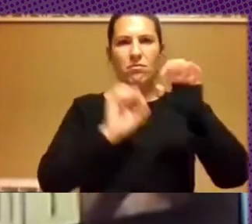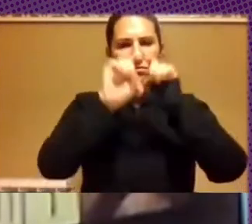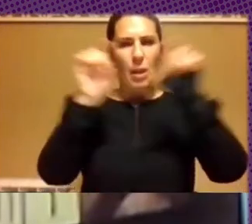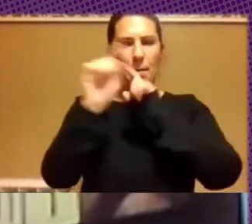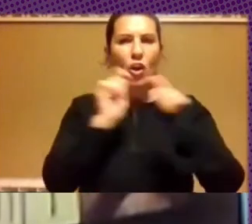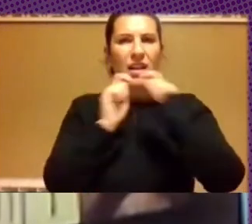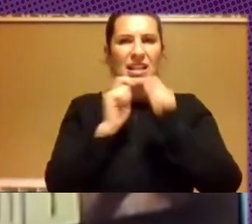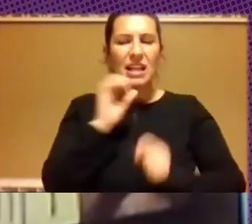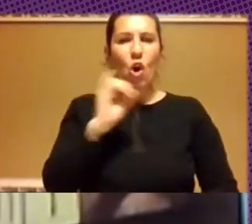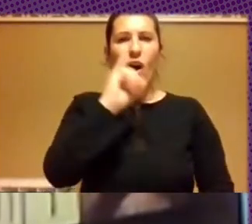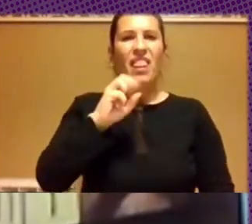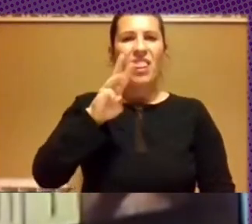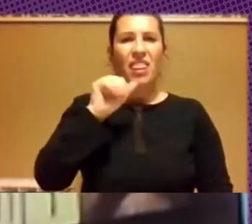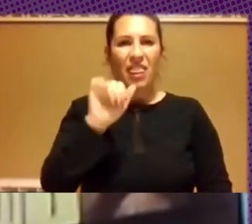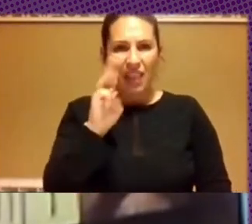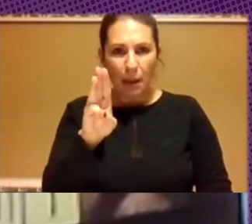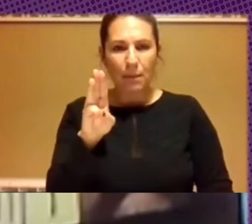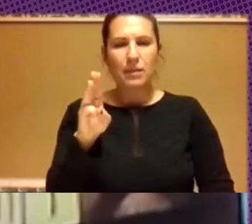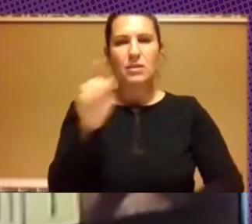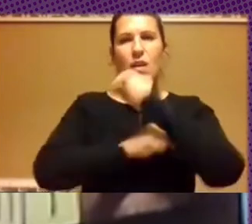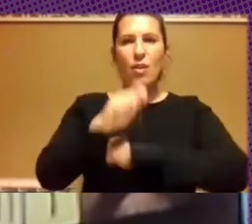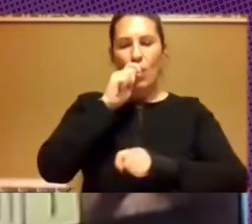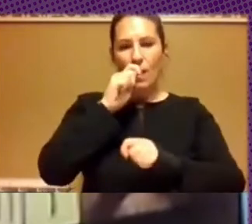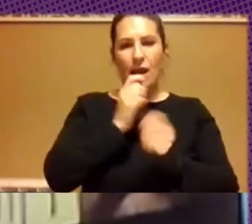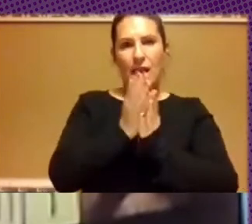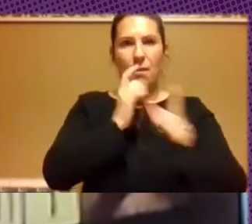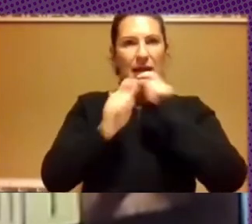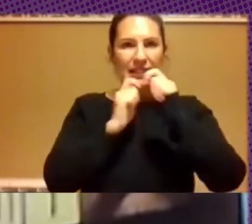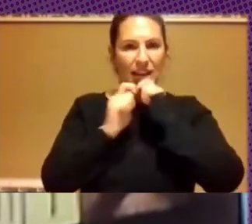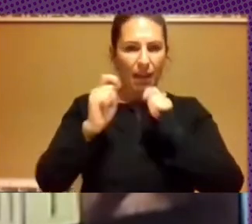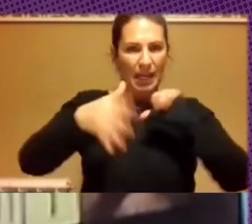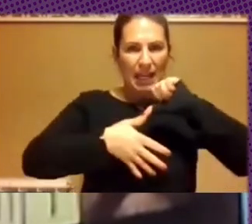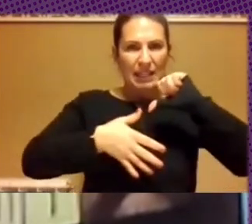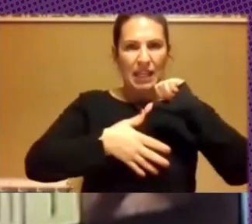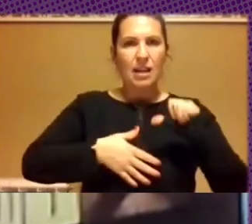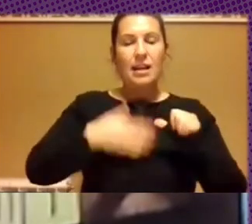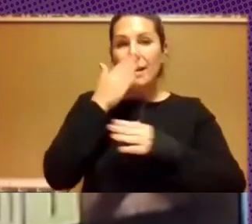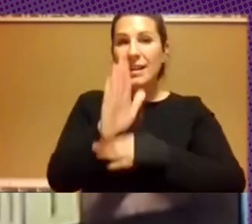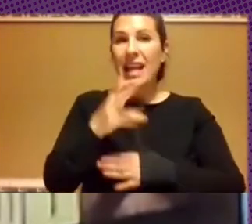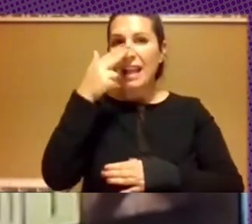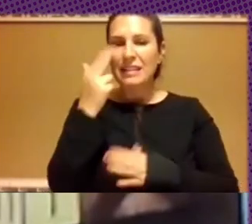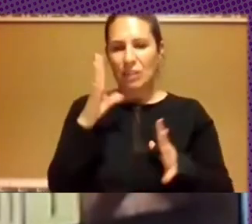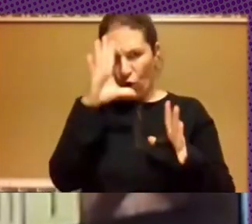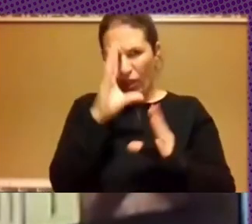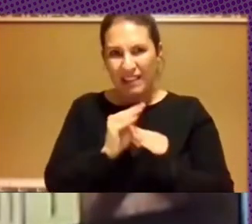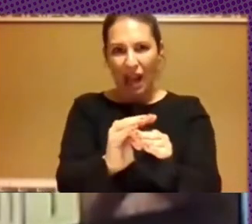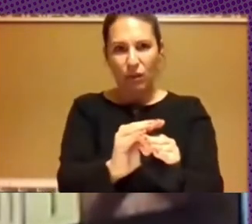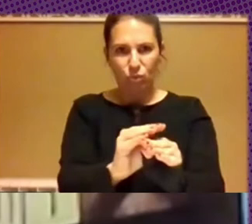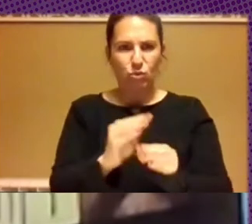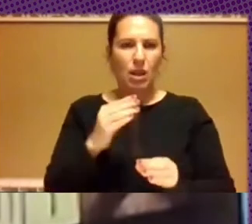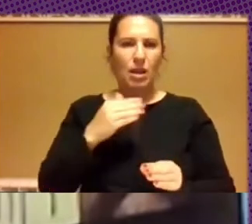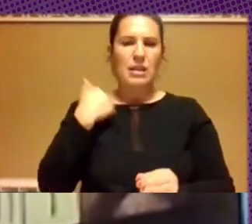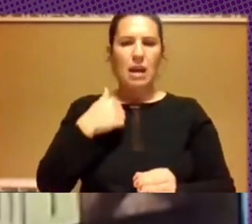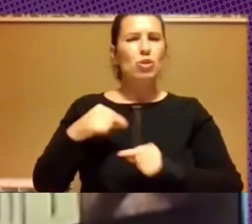de la CIP, la Sociedad Interamericana de Prensa en América Latina, que representan intereses concentrados sobre los cuales hemos discutido durante